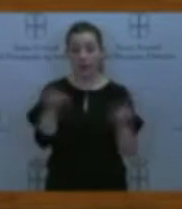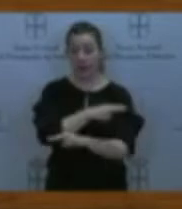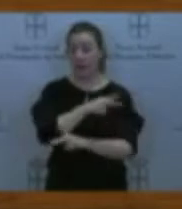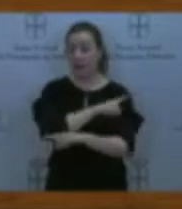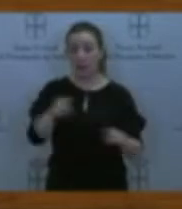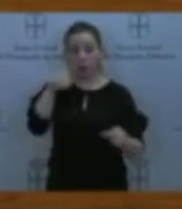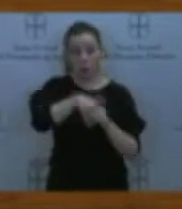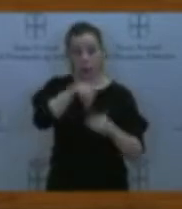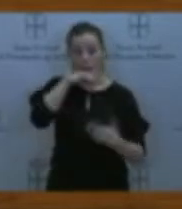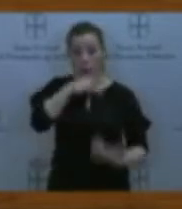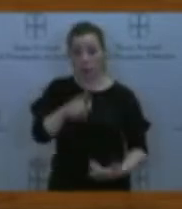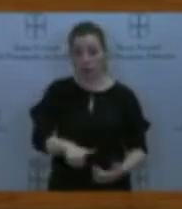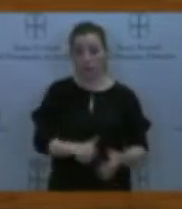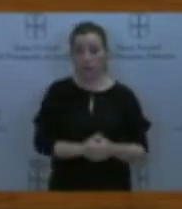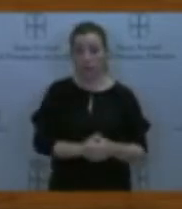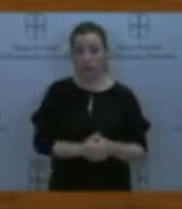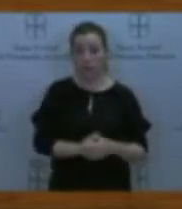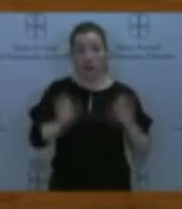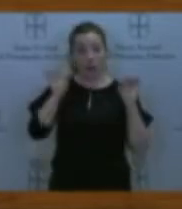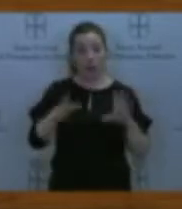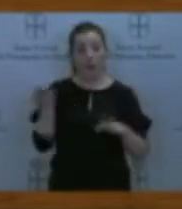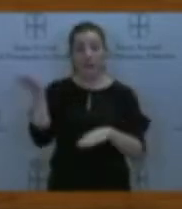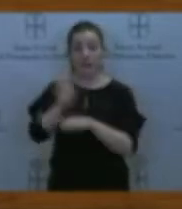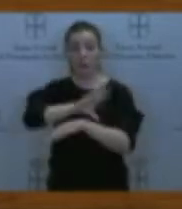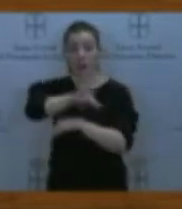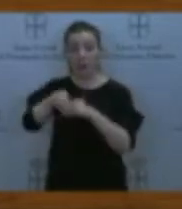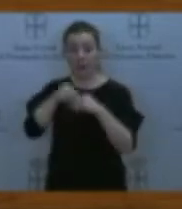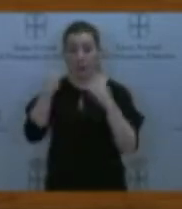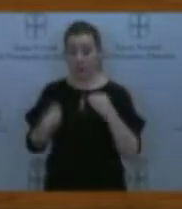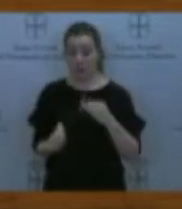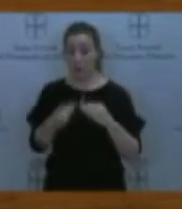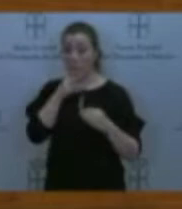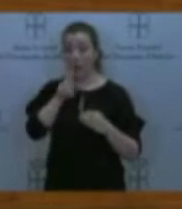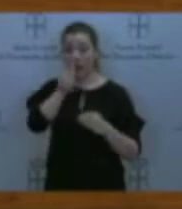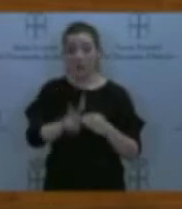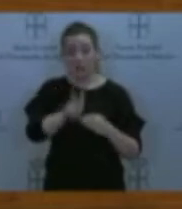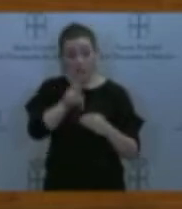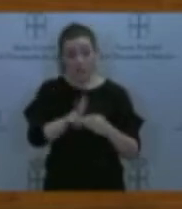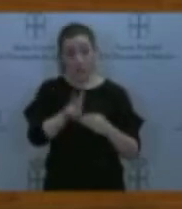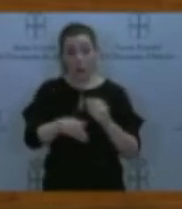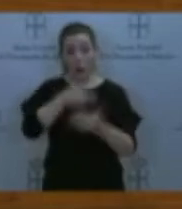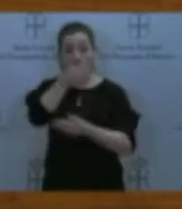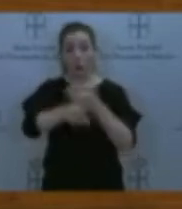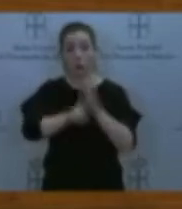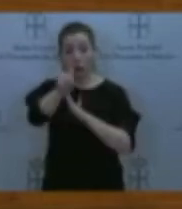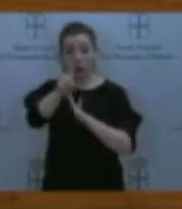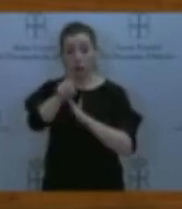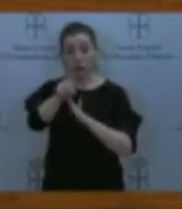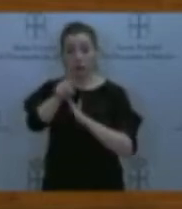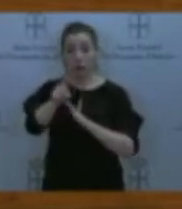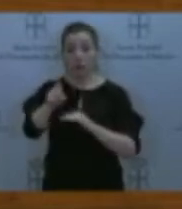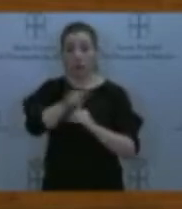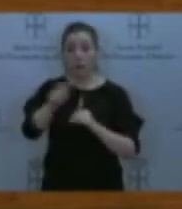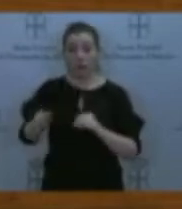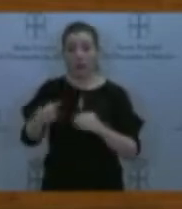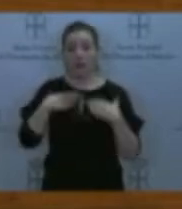votarla hoy aquí. Al igual que presentamos una enmienda en la misma línea para aplicar el segundo tramo del progreso y desarrollo profesional del personal estatutario por los